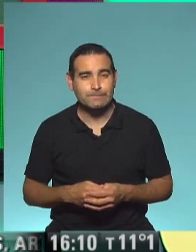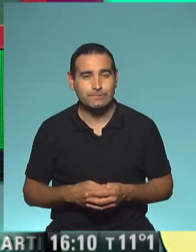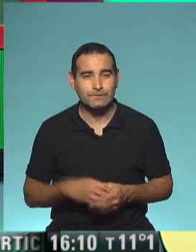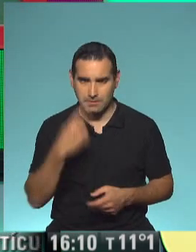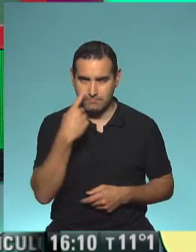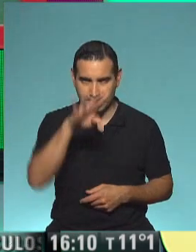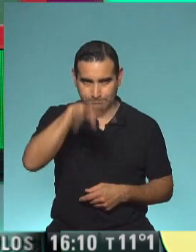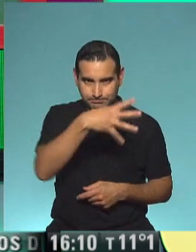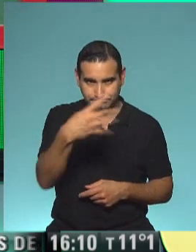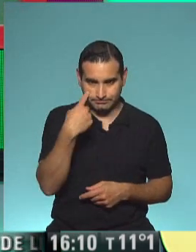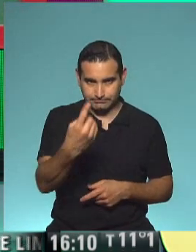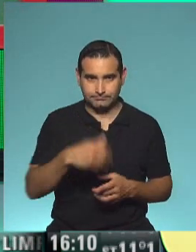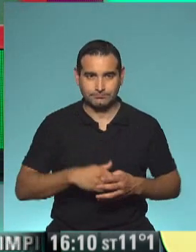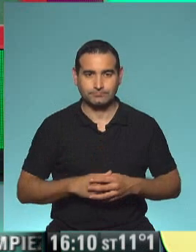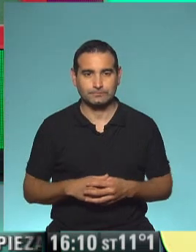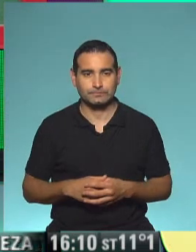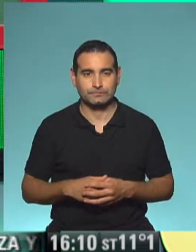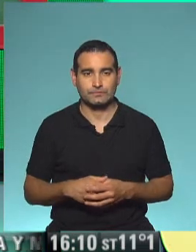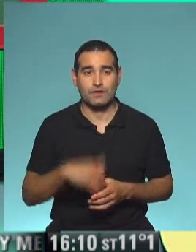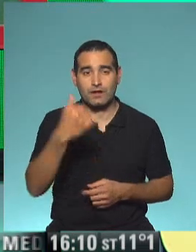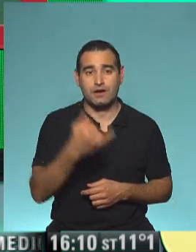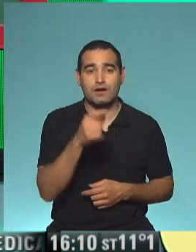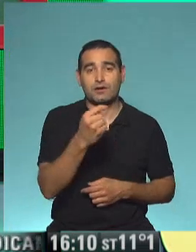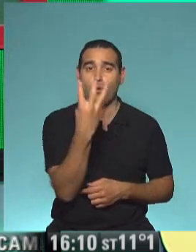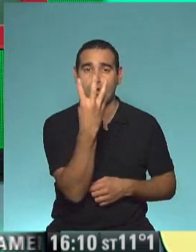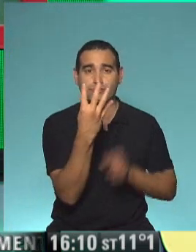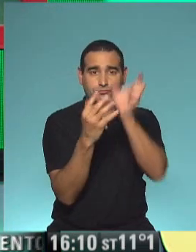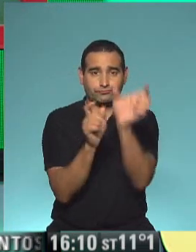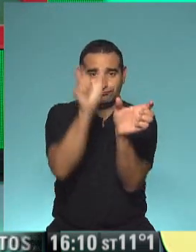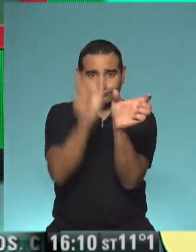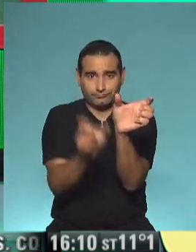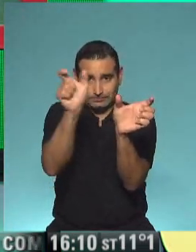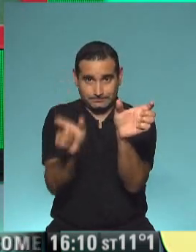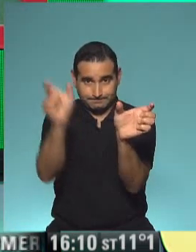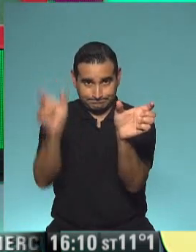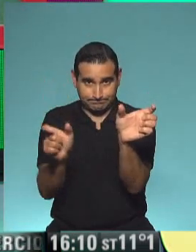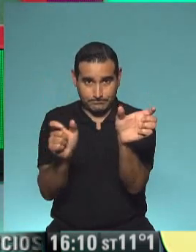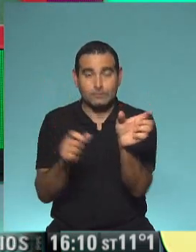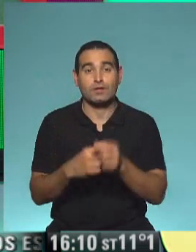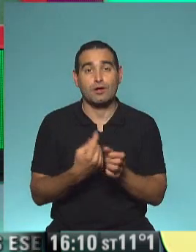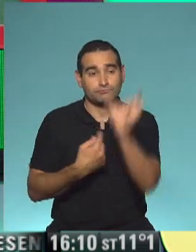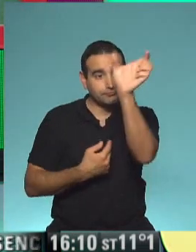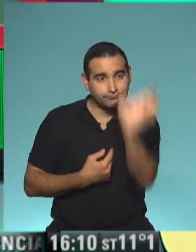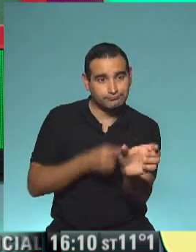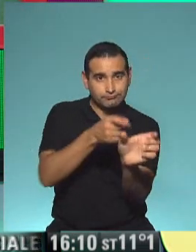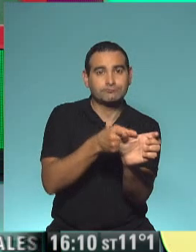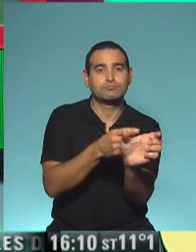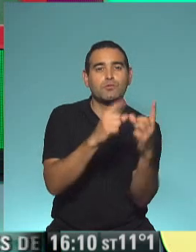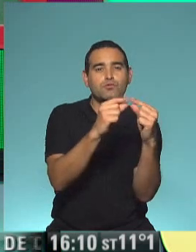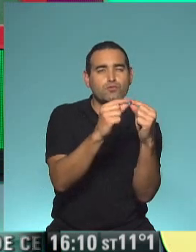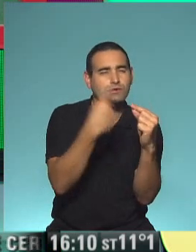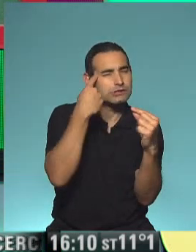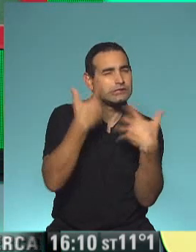miremos este cuadro, cómo está formado, ¿no? Tiene cuatro columnas. En una voy a poner los cálculos que vamos a